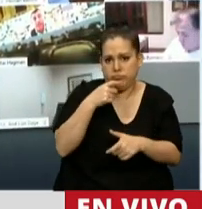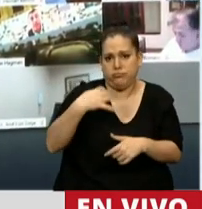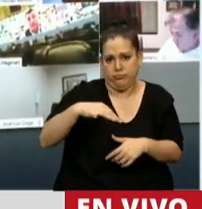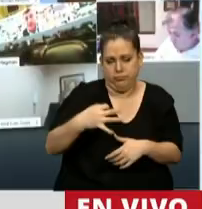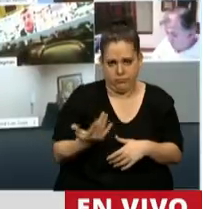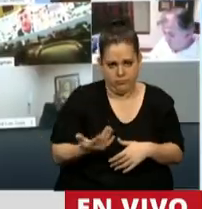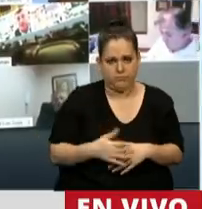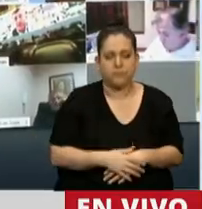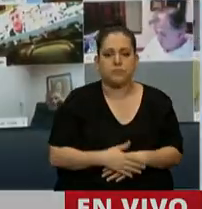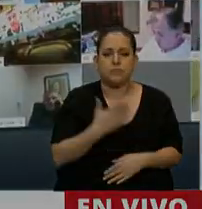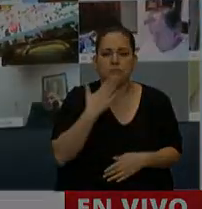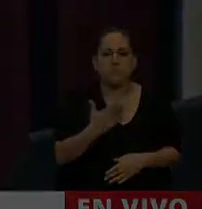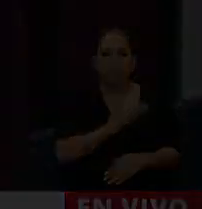Presidente. Gracias, diputado.